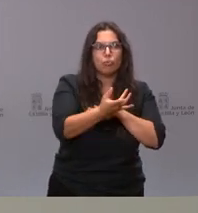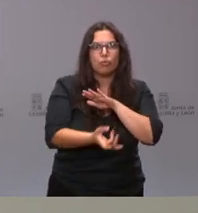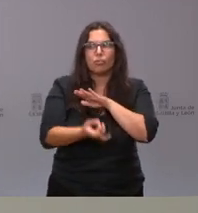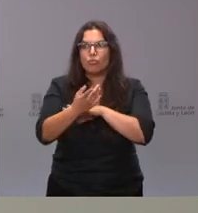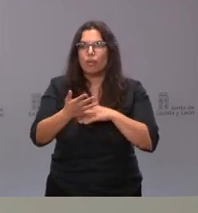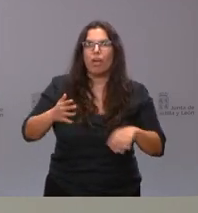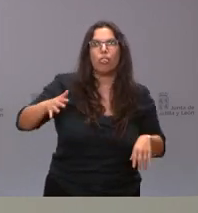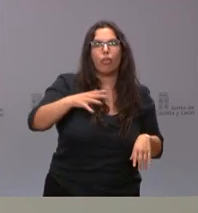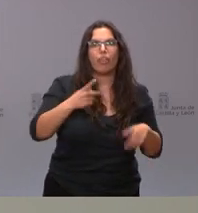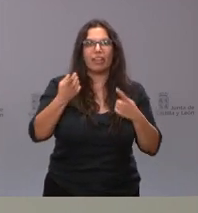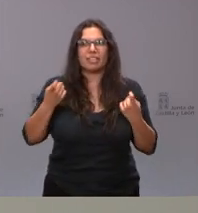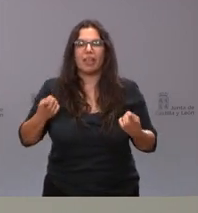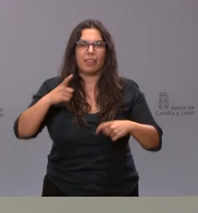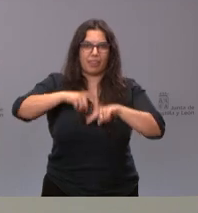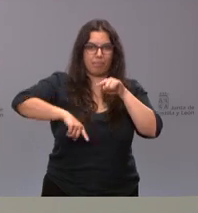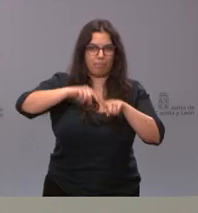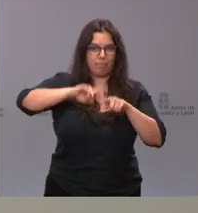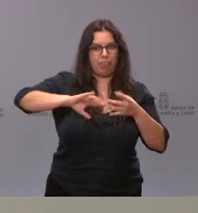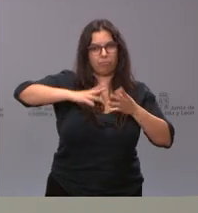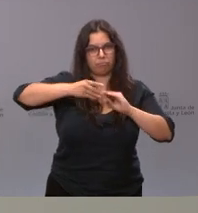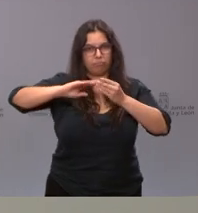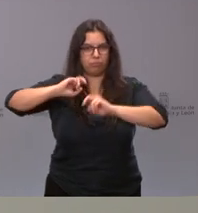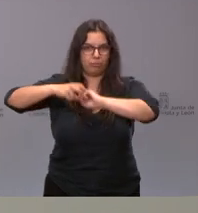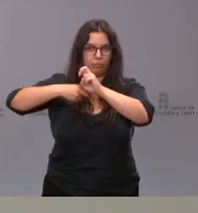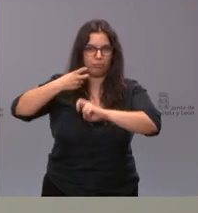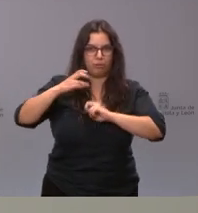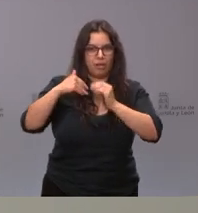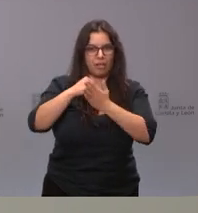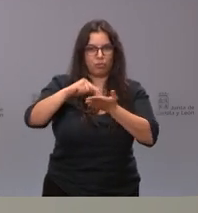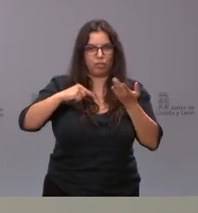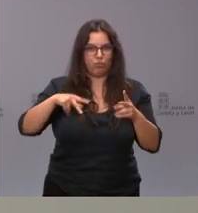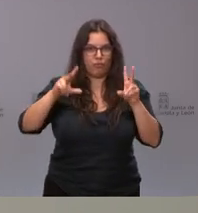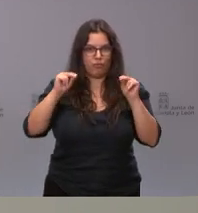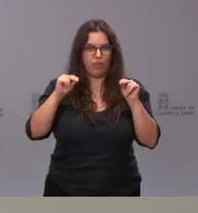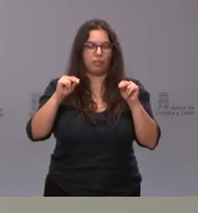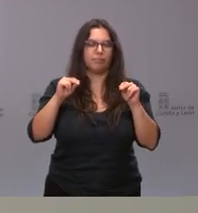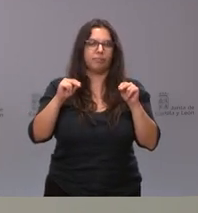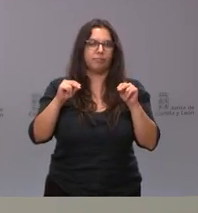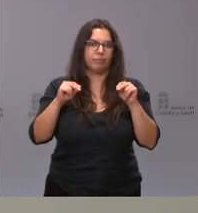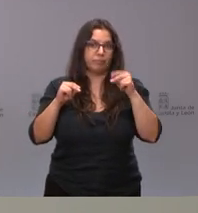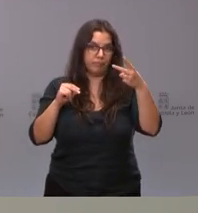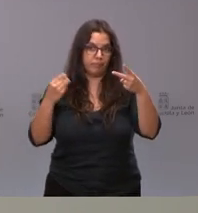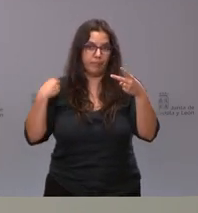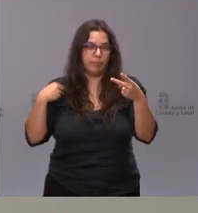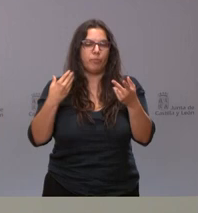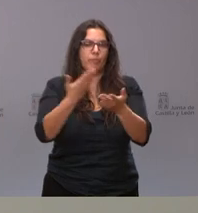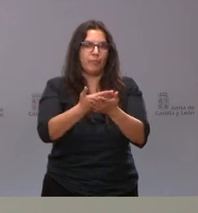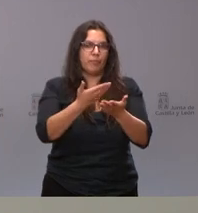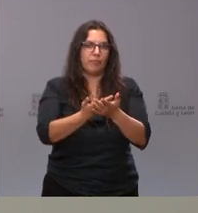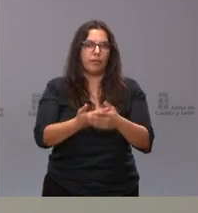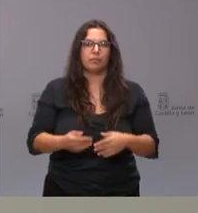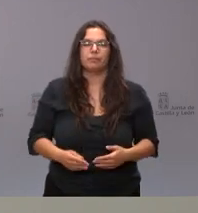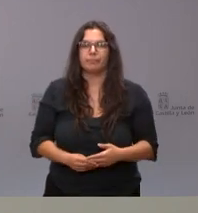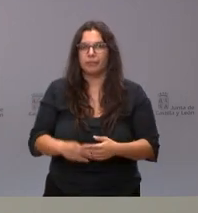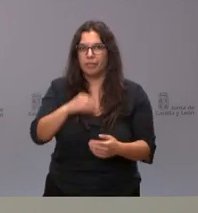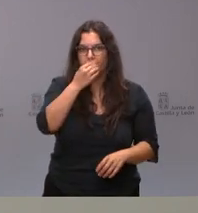a lo largo de la vigencia del contrato. Y, por tanto, esas serían las dos cuestiones que justifican la pregunta que